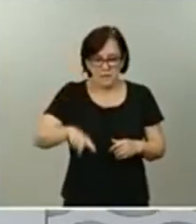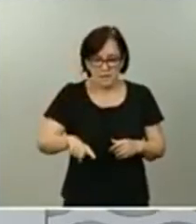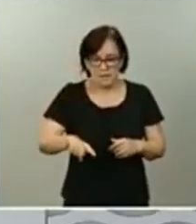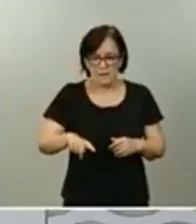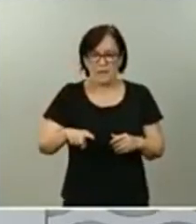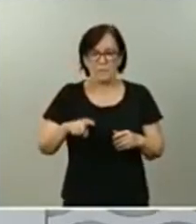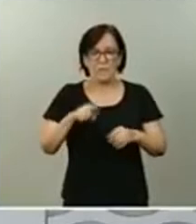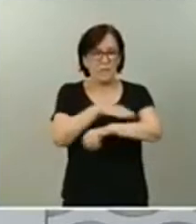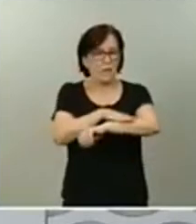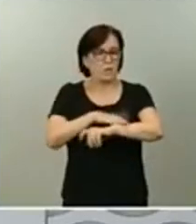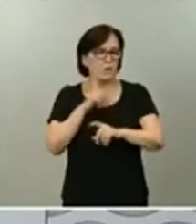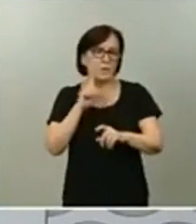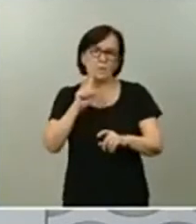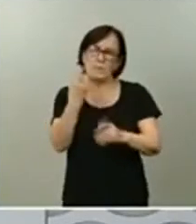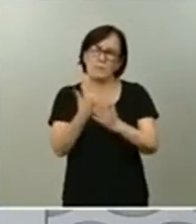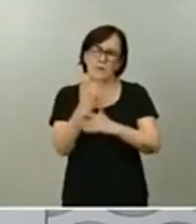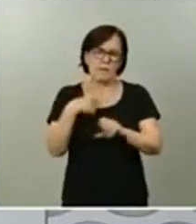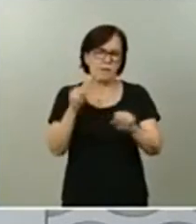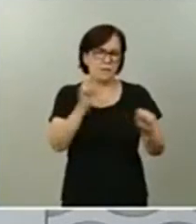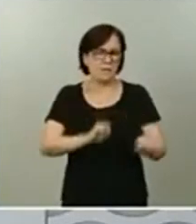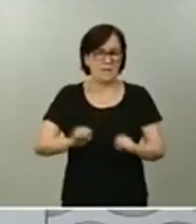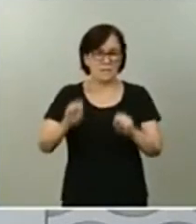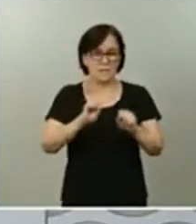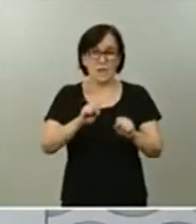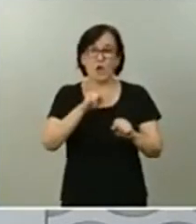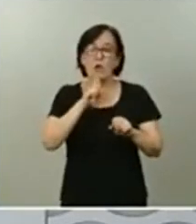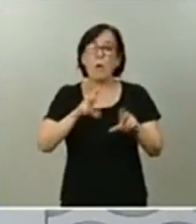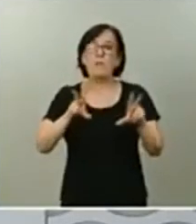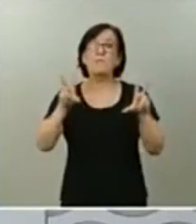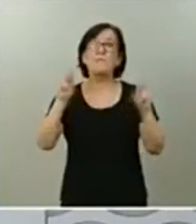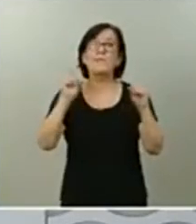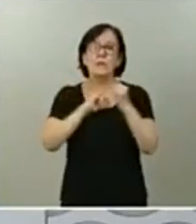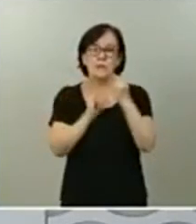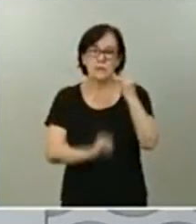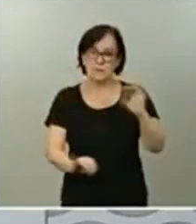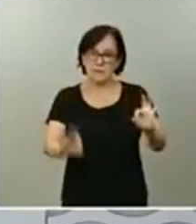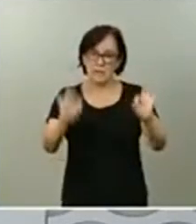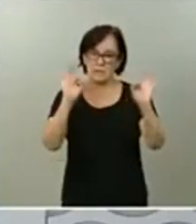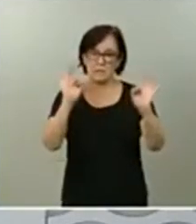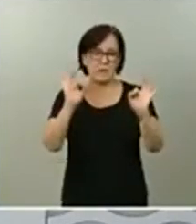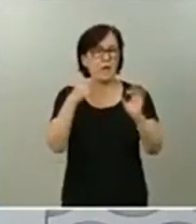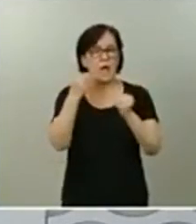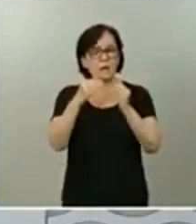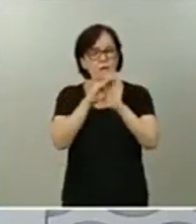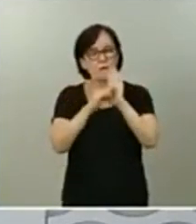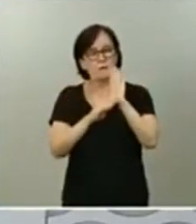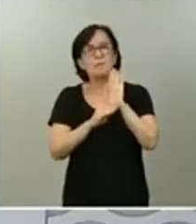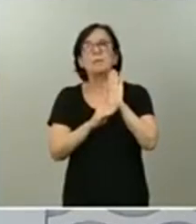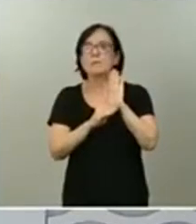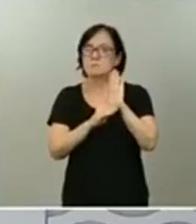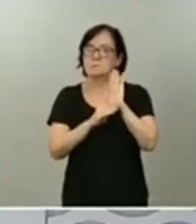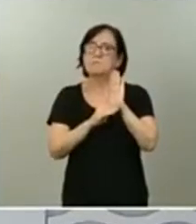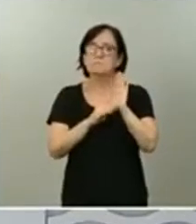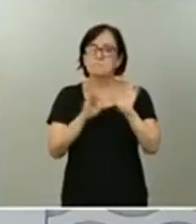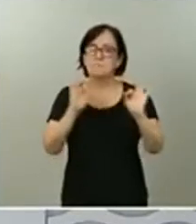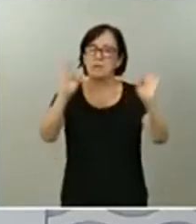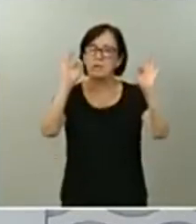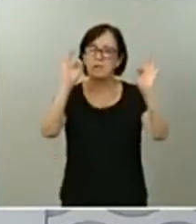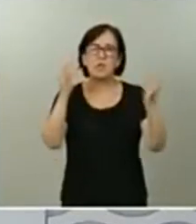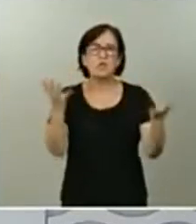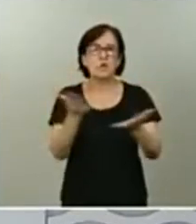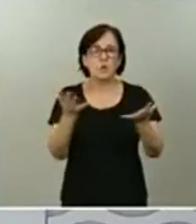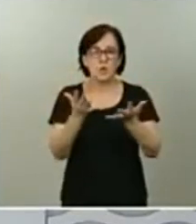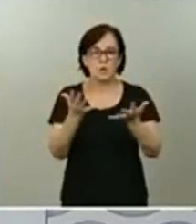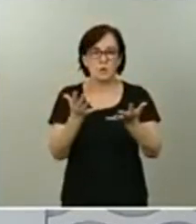ha defendido que la salida a esta crisis excepcional requería medidas excepcionales también y urgentes. Los países